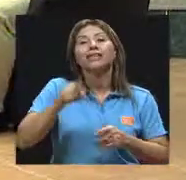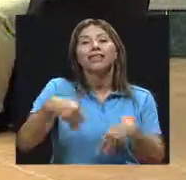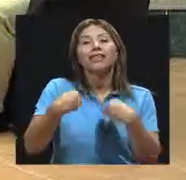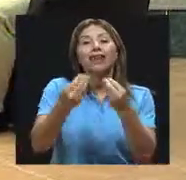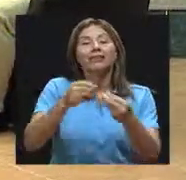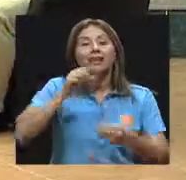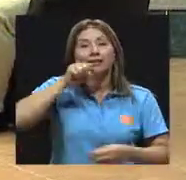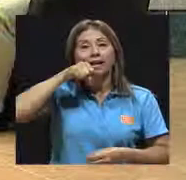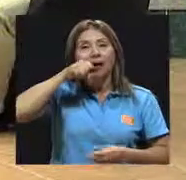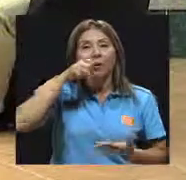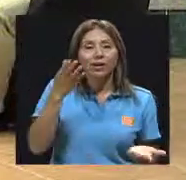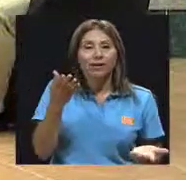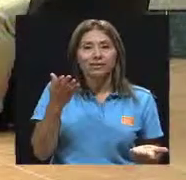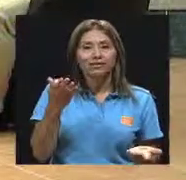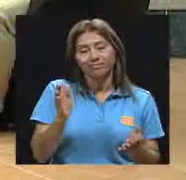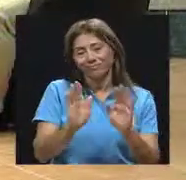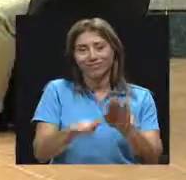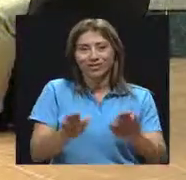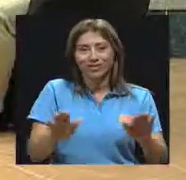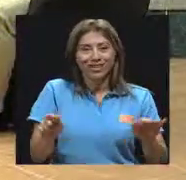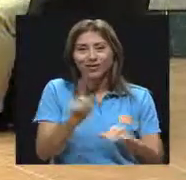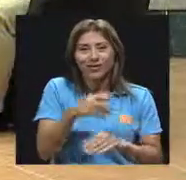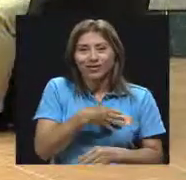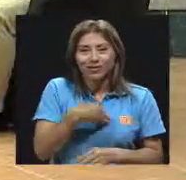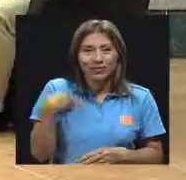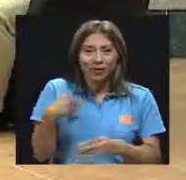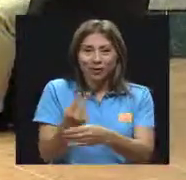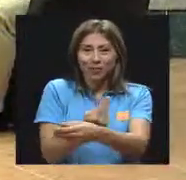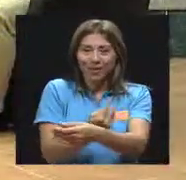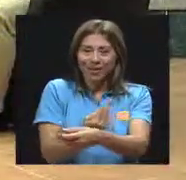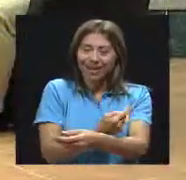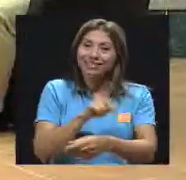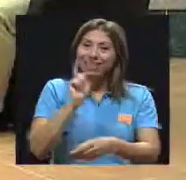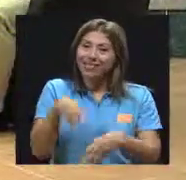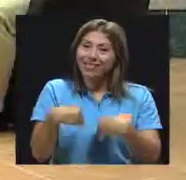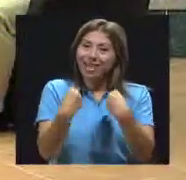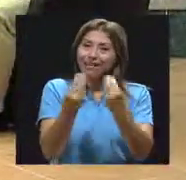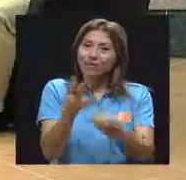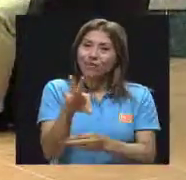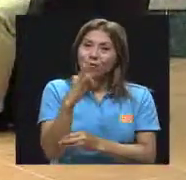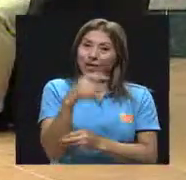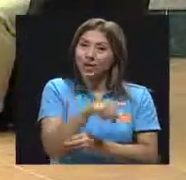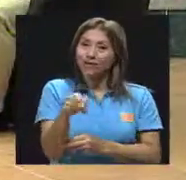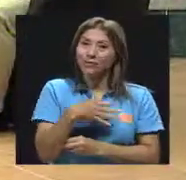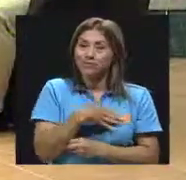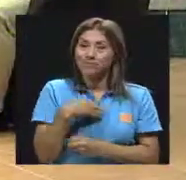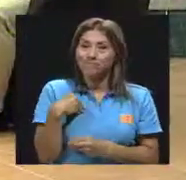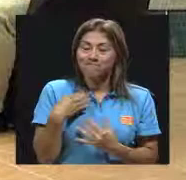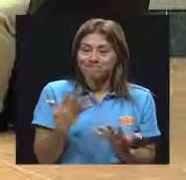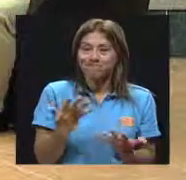Los niños no les gustan los vegetales. Hay que presentarlos de cierta manera en que sean agradables para ellos.